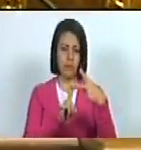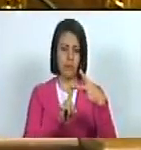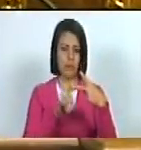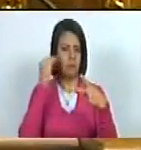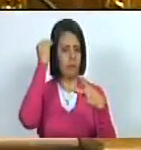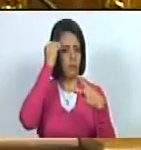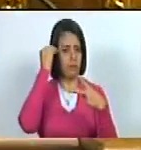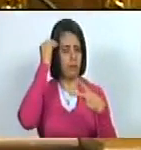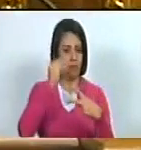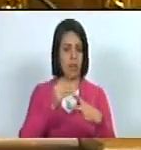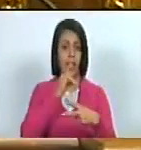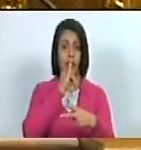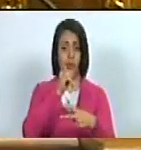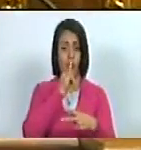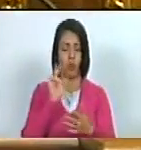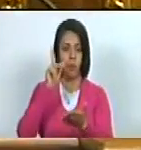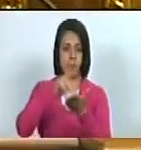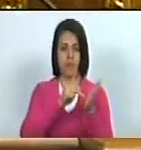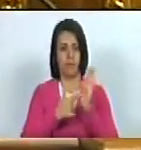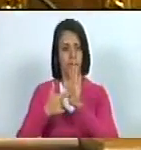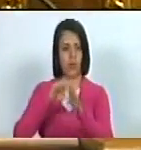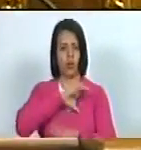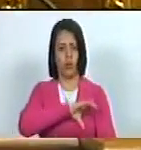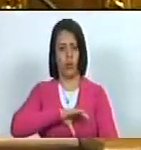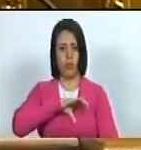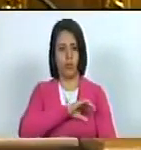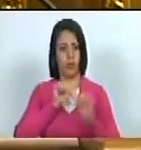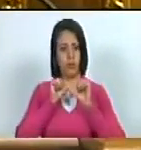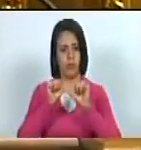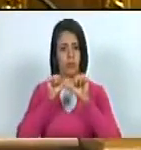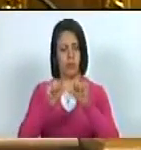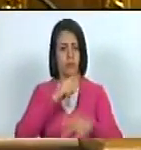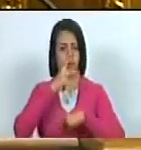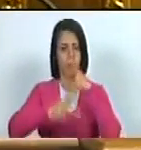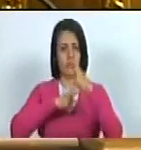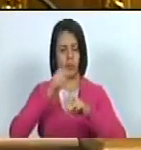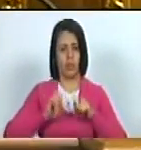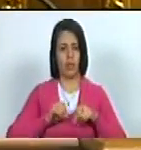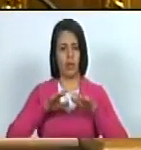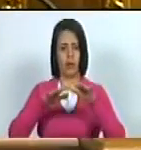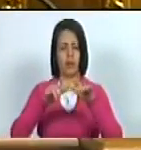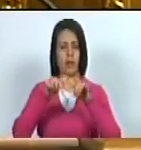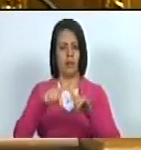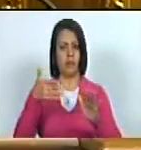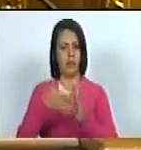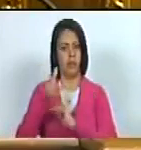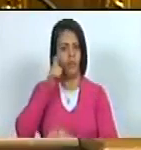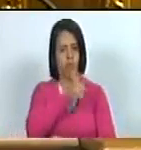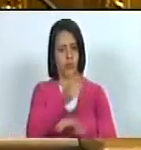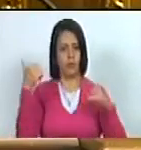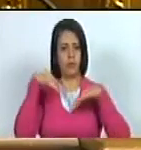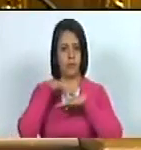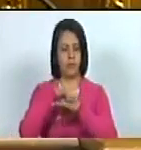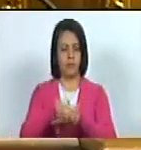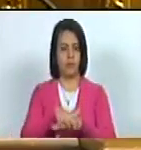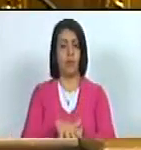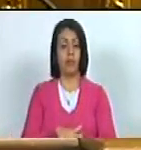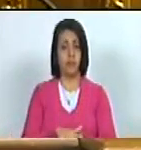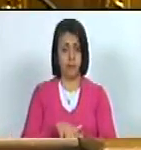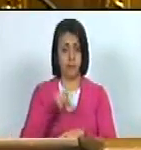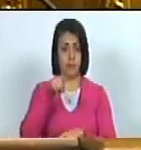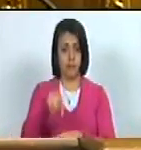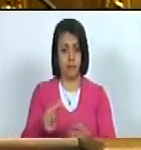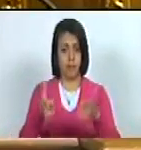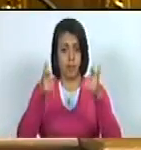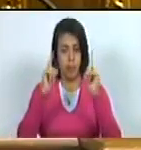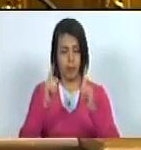considerar el informe presentado por la comisión permanente de política exterior soberanía e integración mediante el